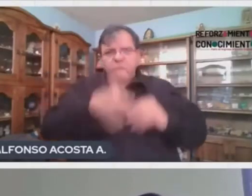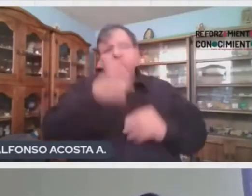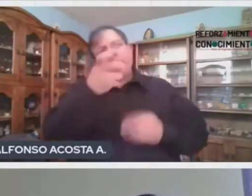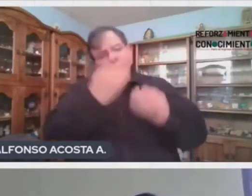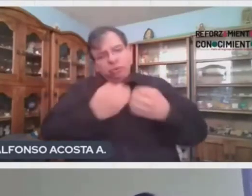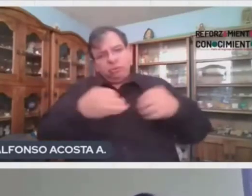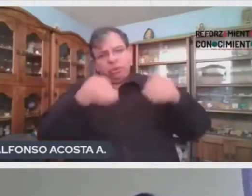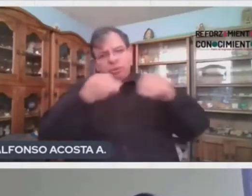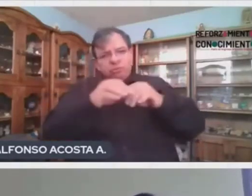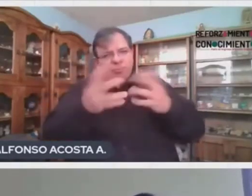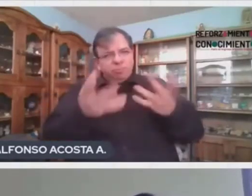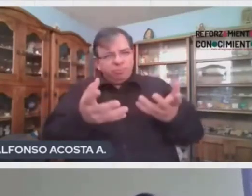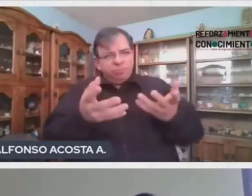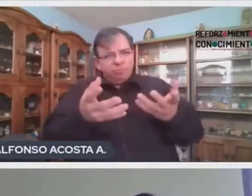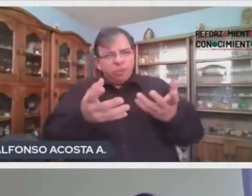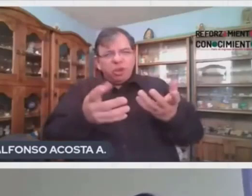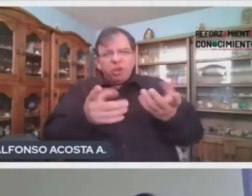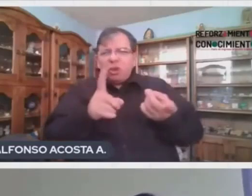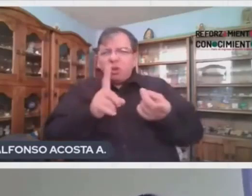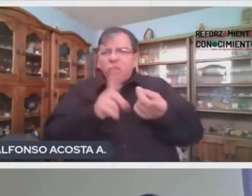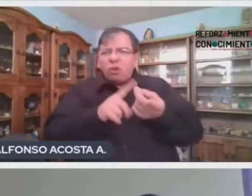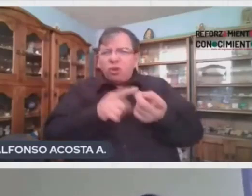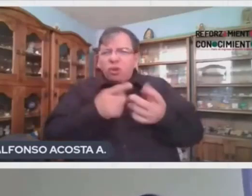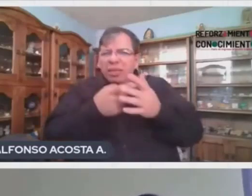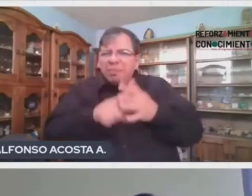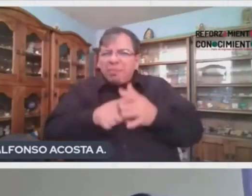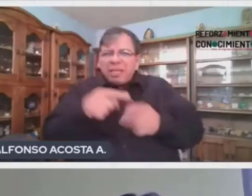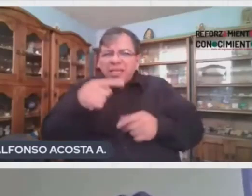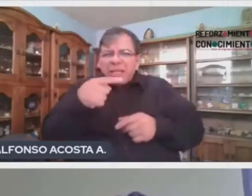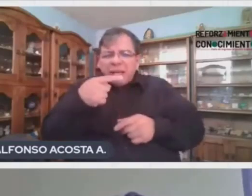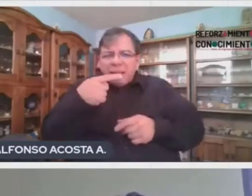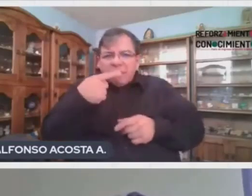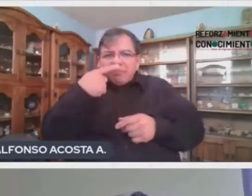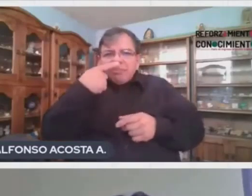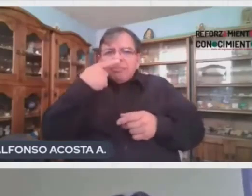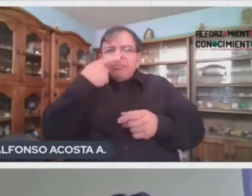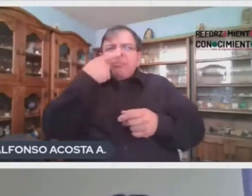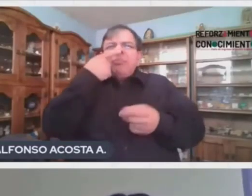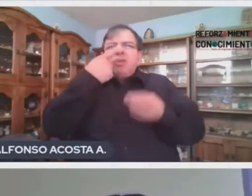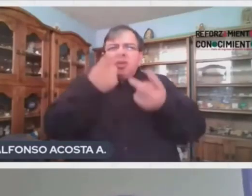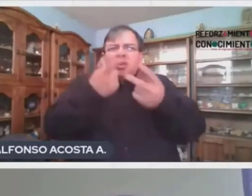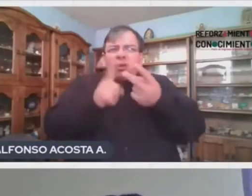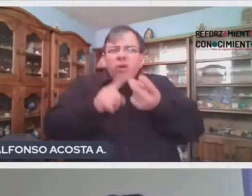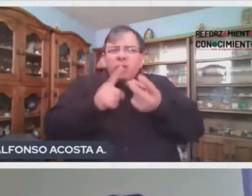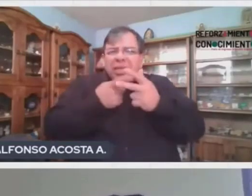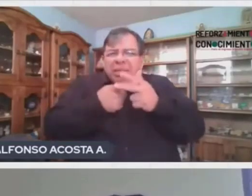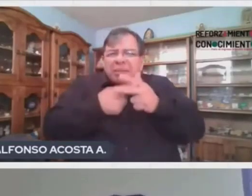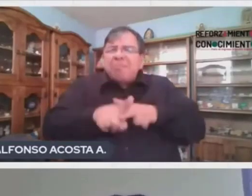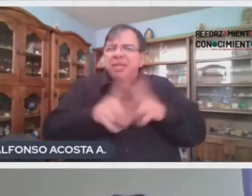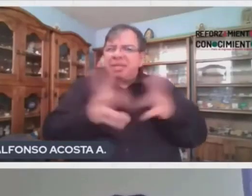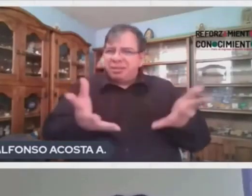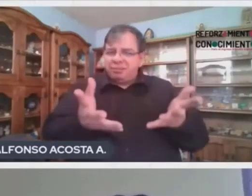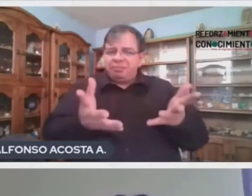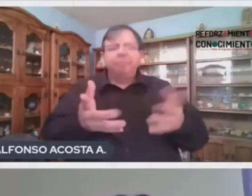Pero, ¿desde dónde inicia la respiración en los seres vivos? Muy bien, Cari. Con gusto te explico eso.